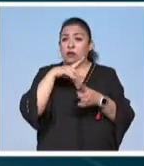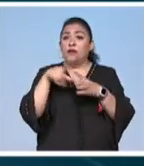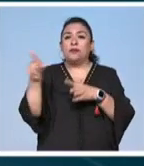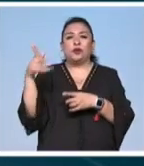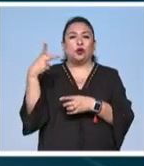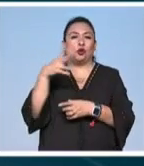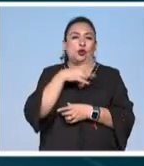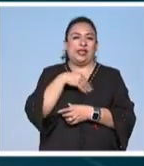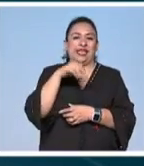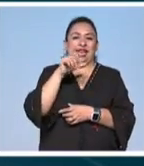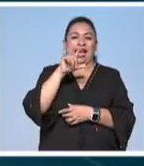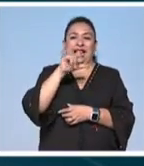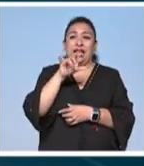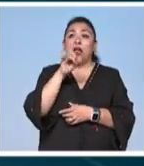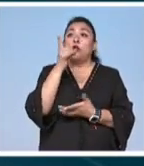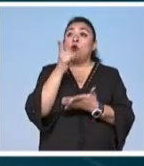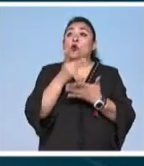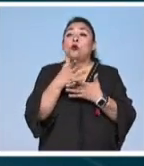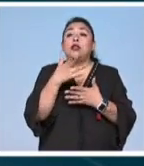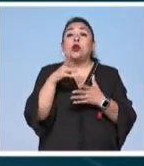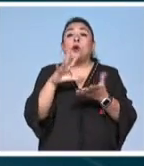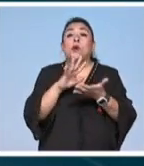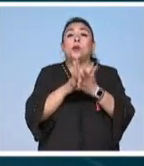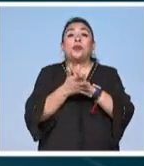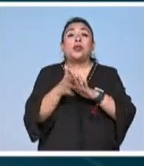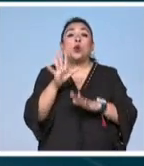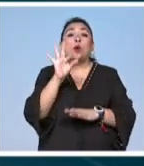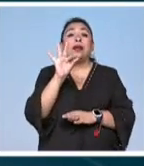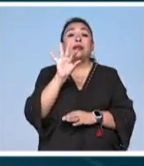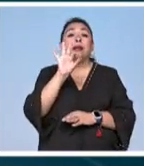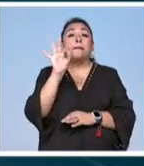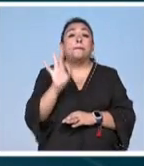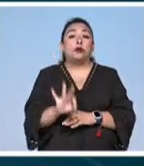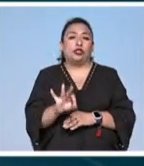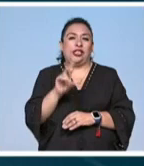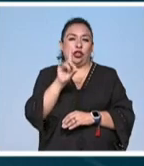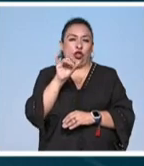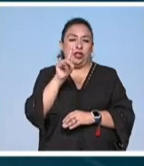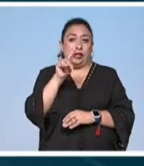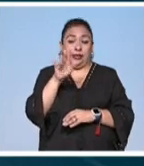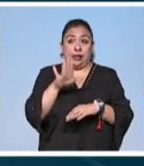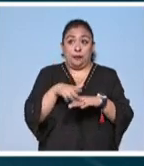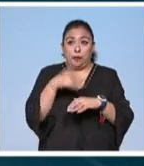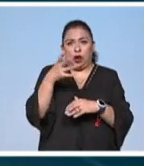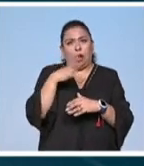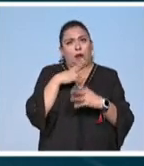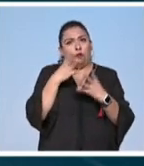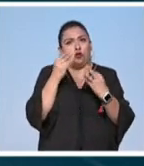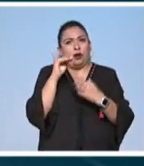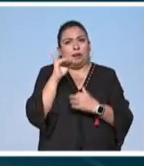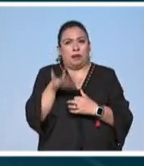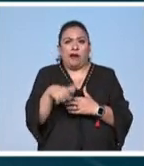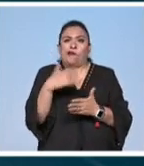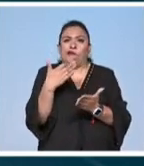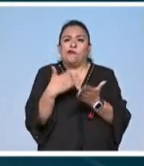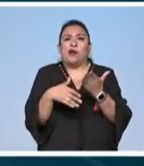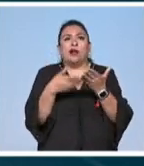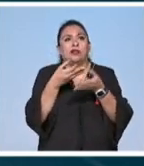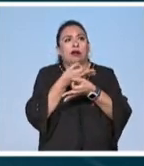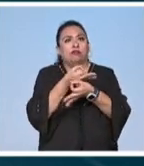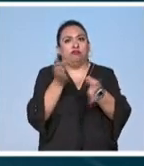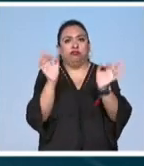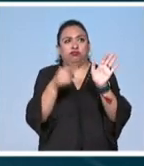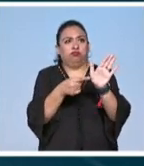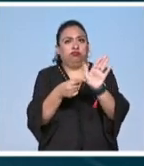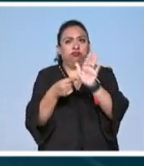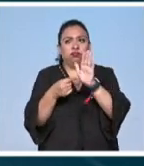hija alejandra matis solamente se ha digitalizado el 40 por ciento es por esto que aún hay muchas imágenes por ser dadas a conocer